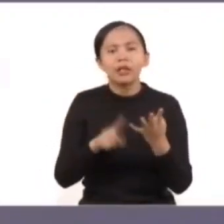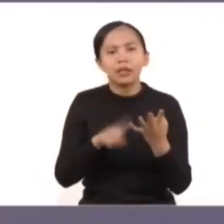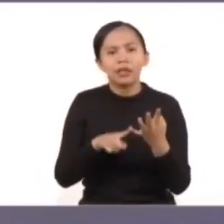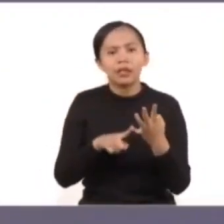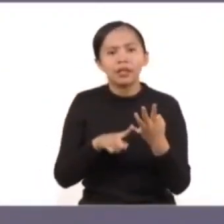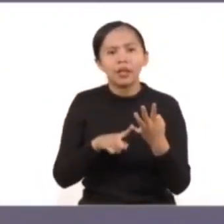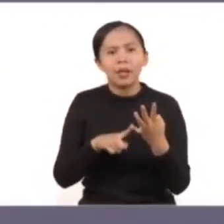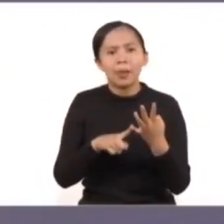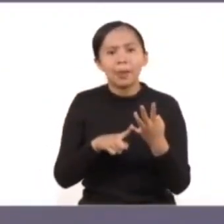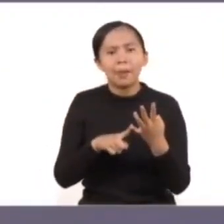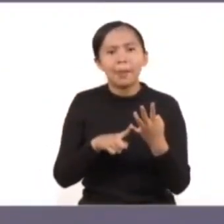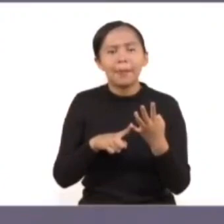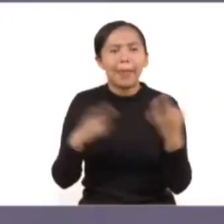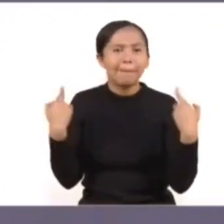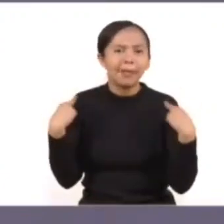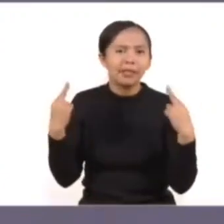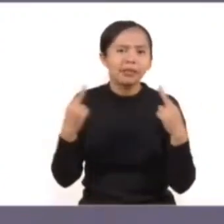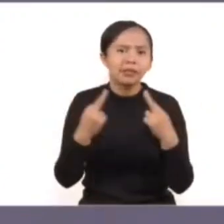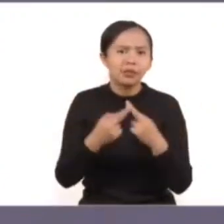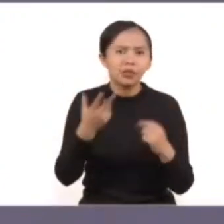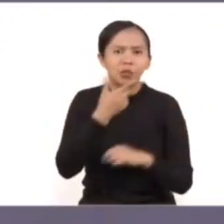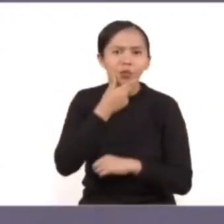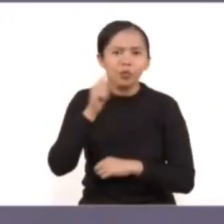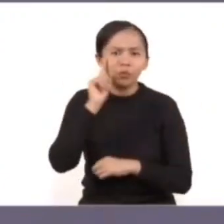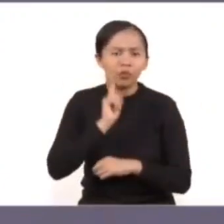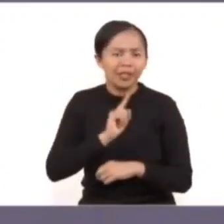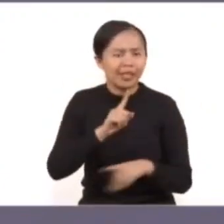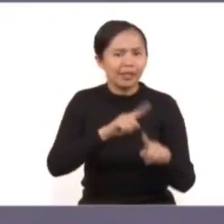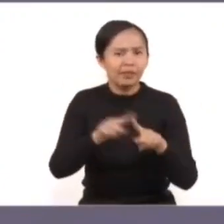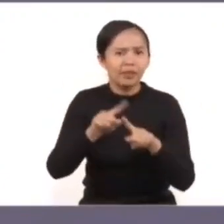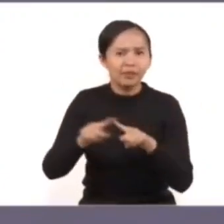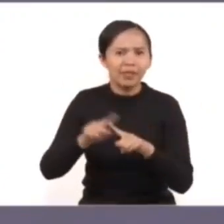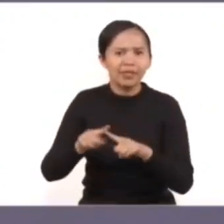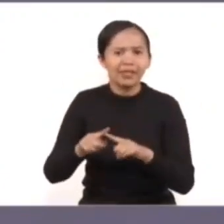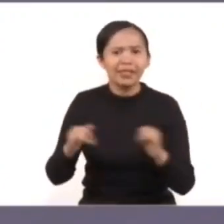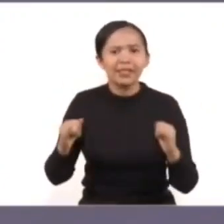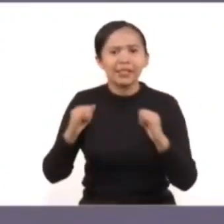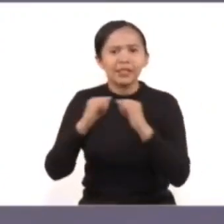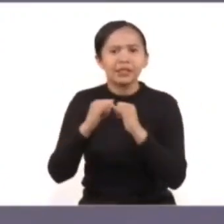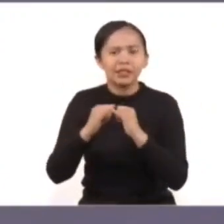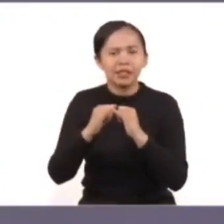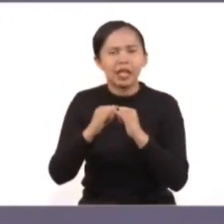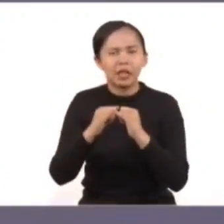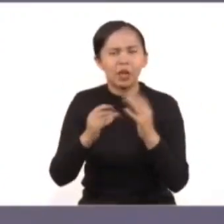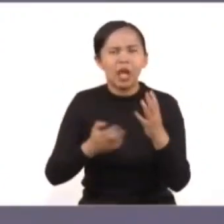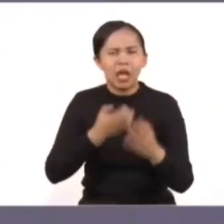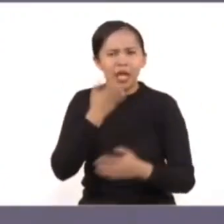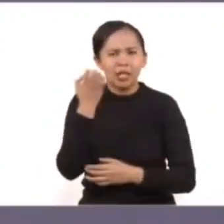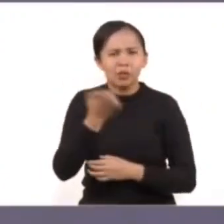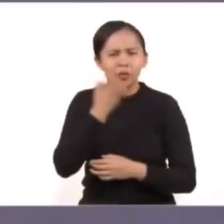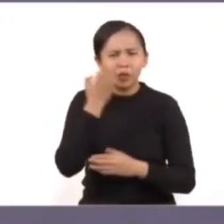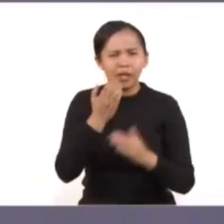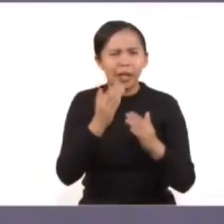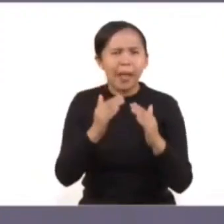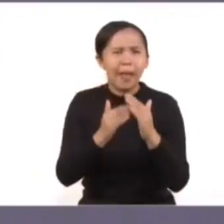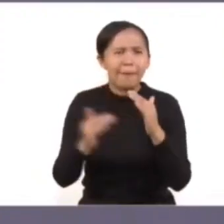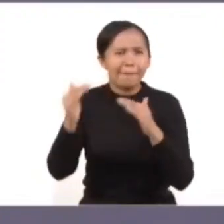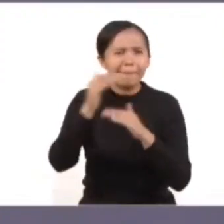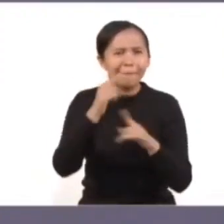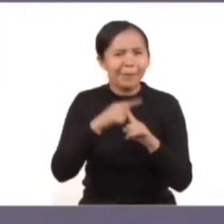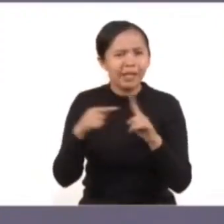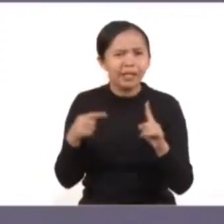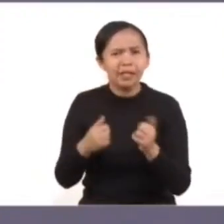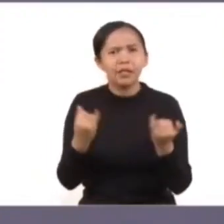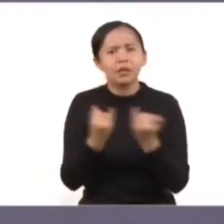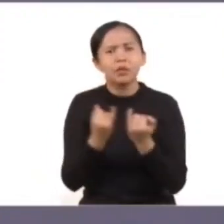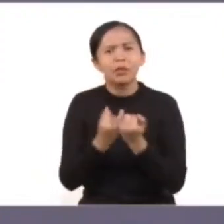de los profesores y profesoras de bachilleres, del Instituto de Educación Media Superior de la Ciudad de México, de